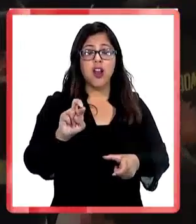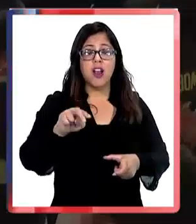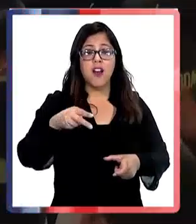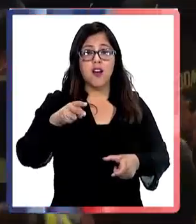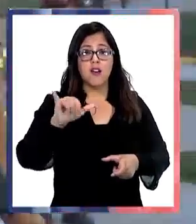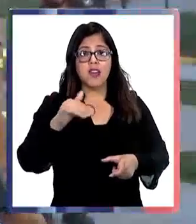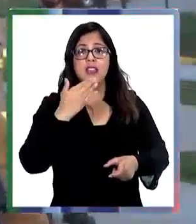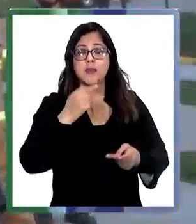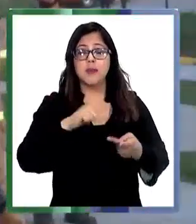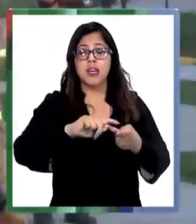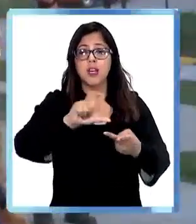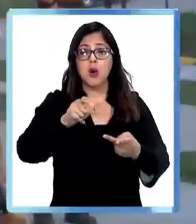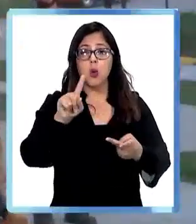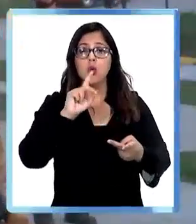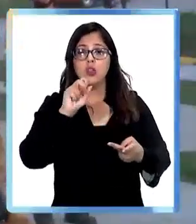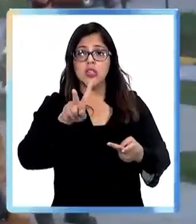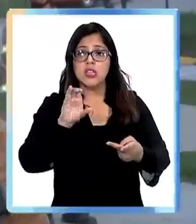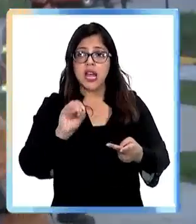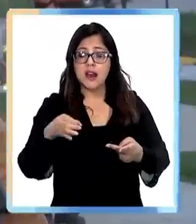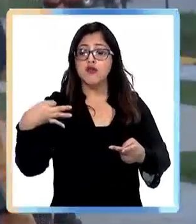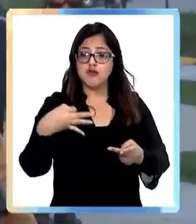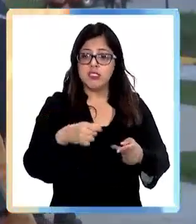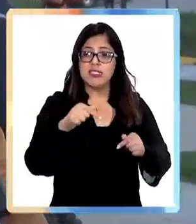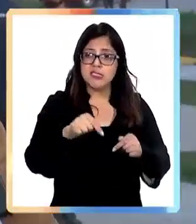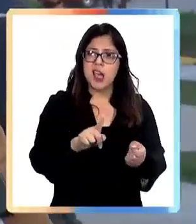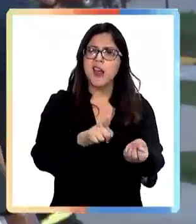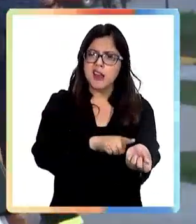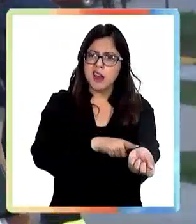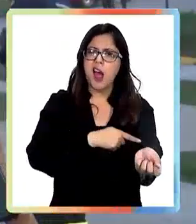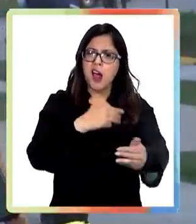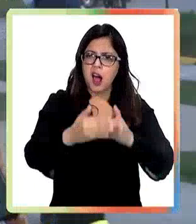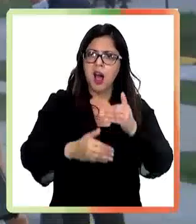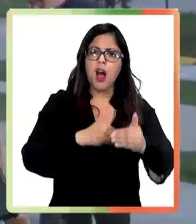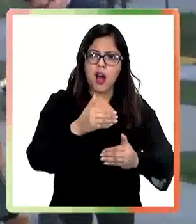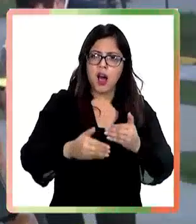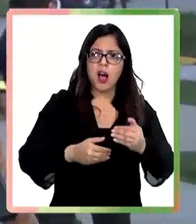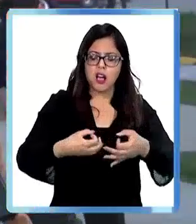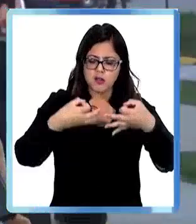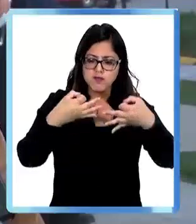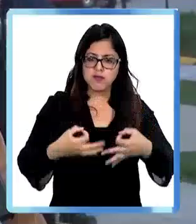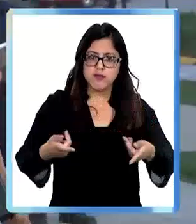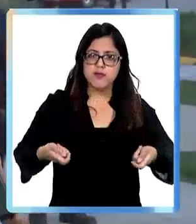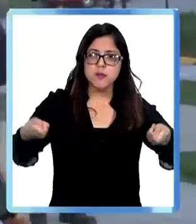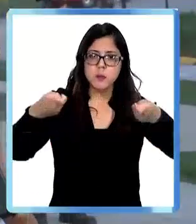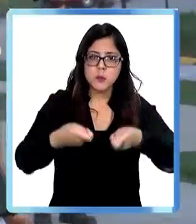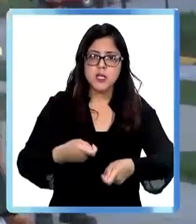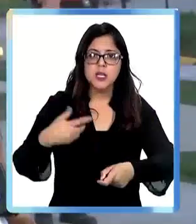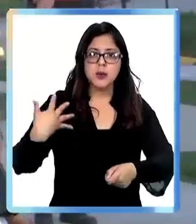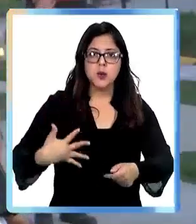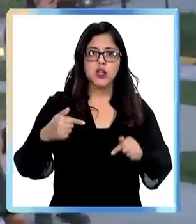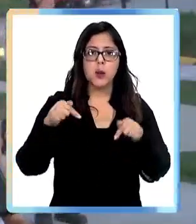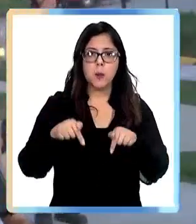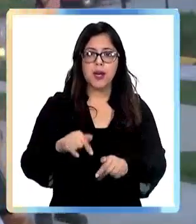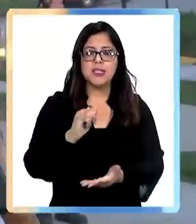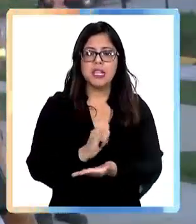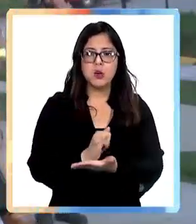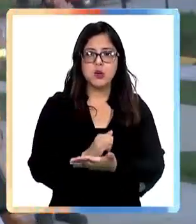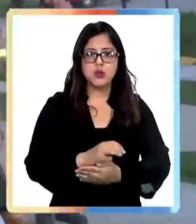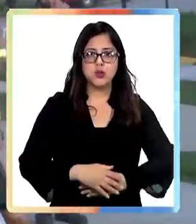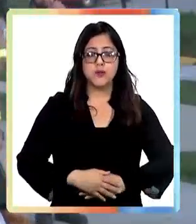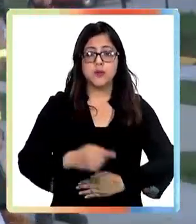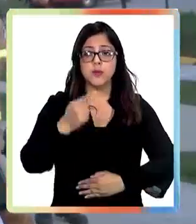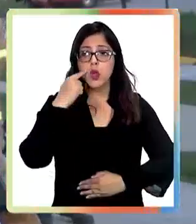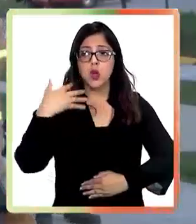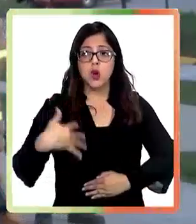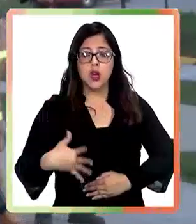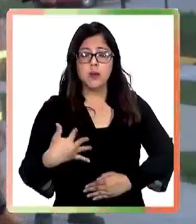institución. Es importante señalar que este es un trabajo de muchas y muchas personas, tanto de la institución, cuerpo bombero, su